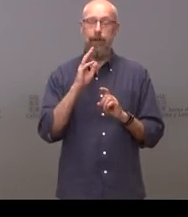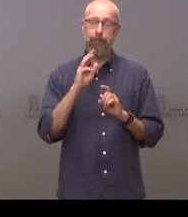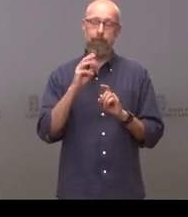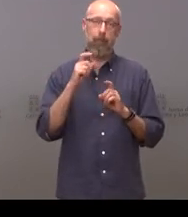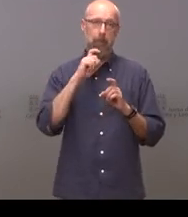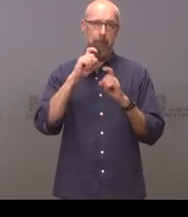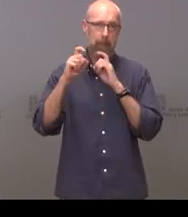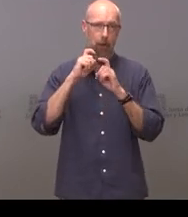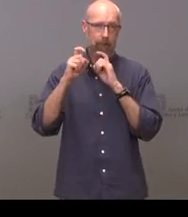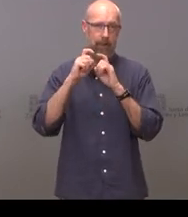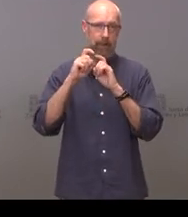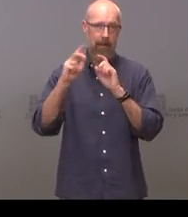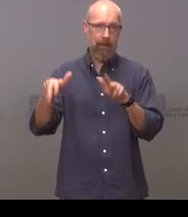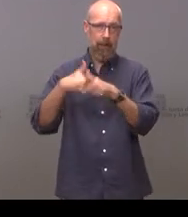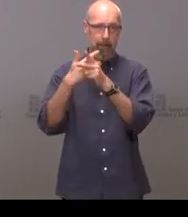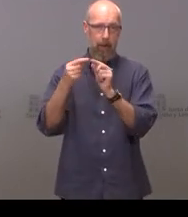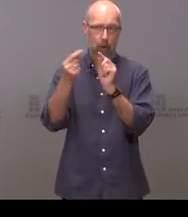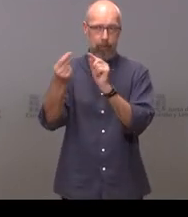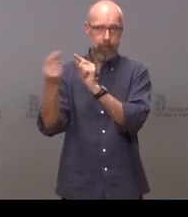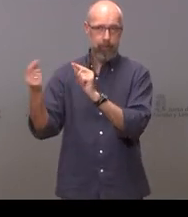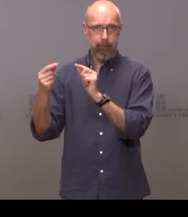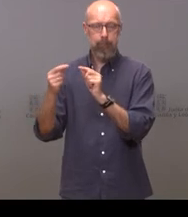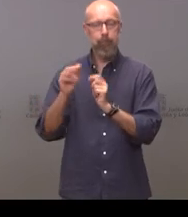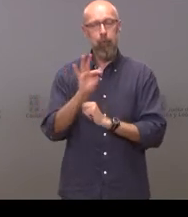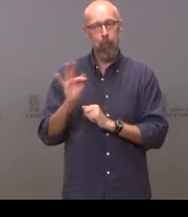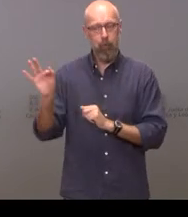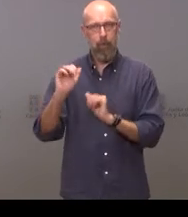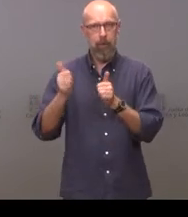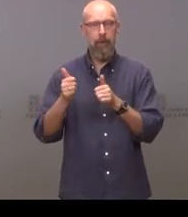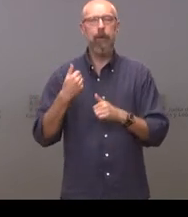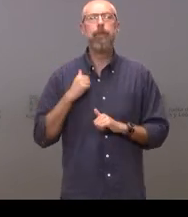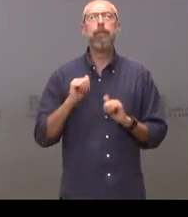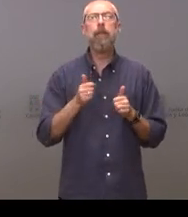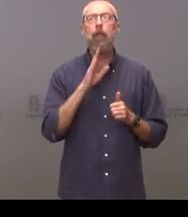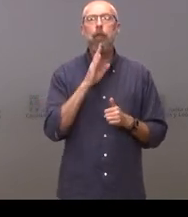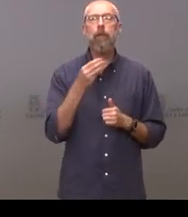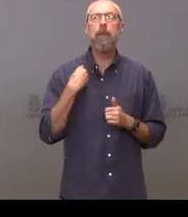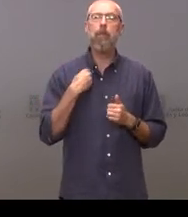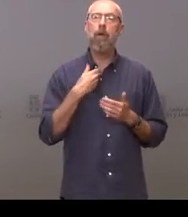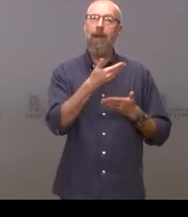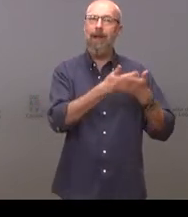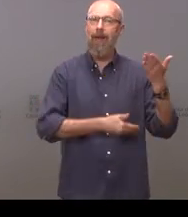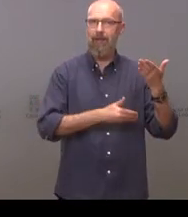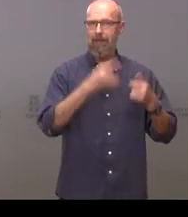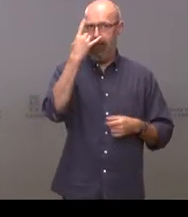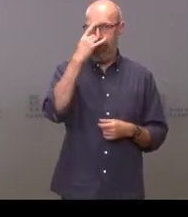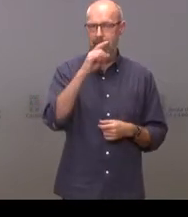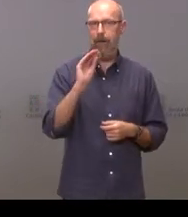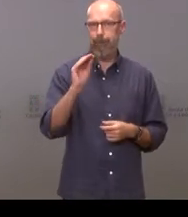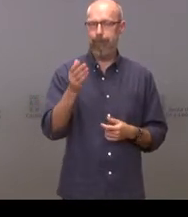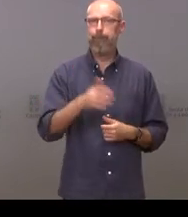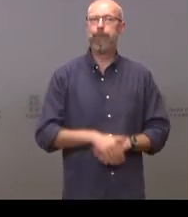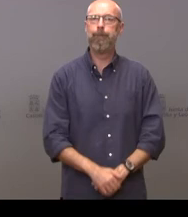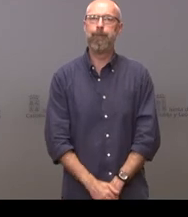periodistas que nos sigue por videoconferencia vamos a empezar con Belén Hernández de la Gaceta de Salamanca así que adelante Belén cuando